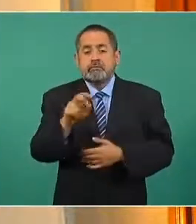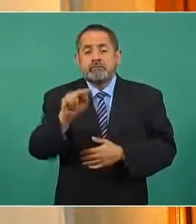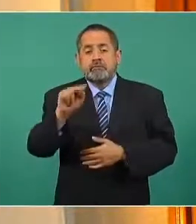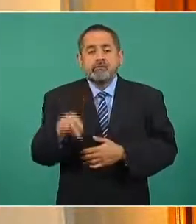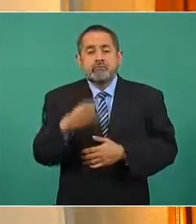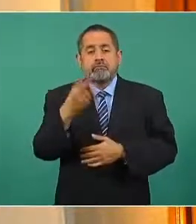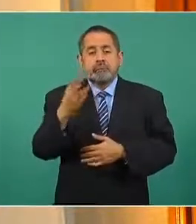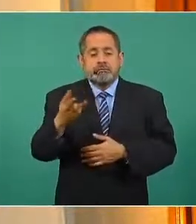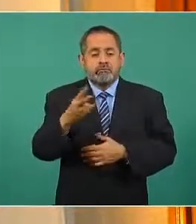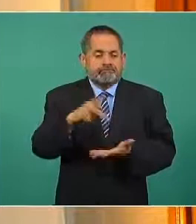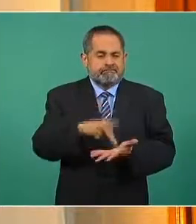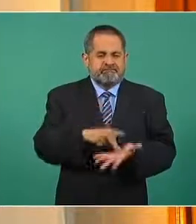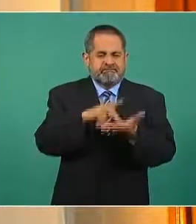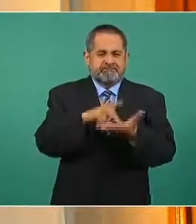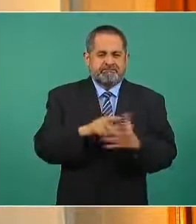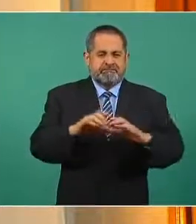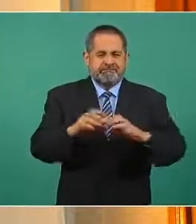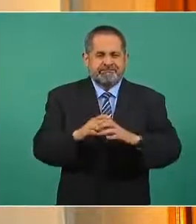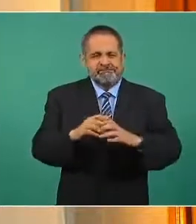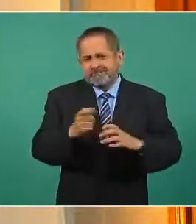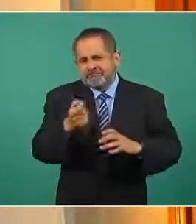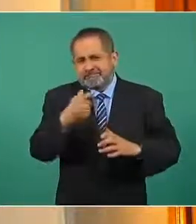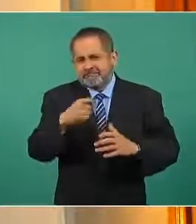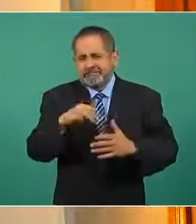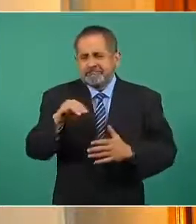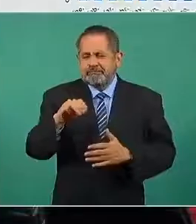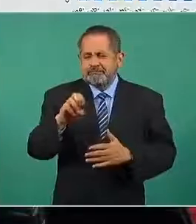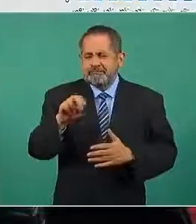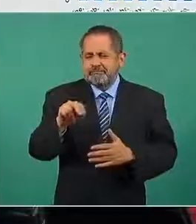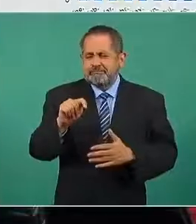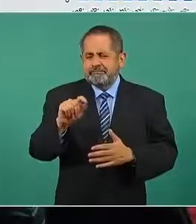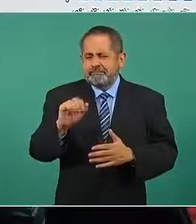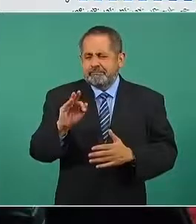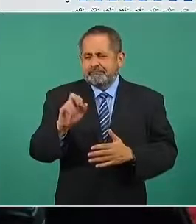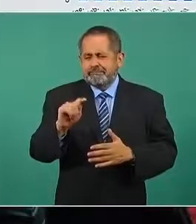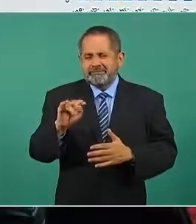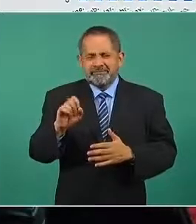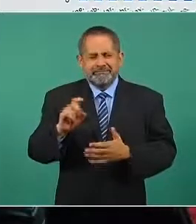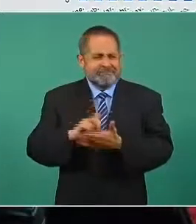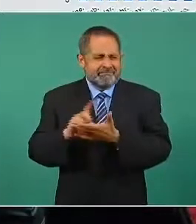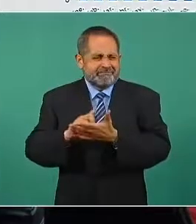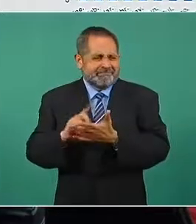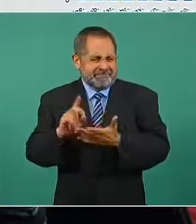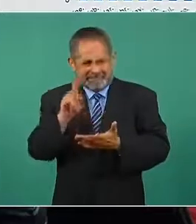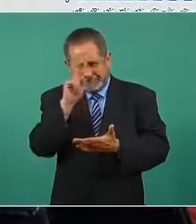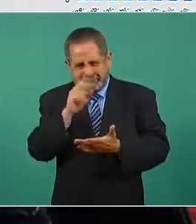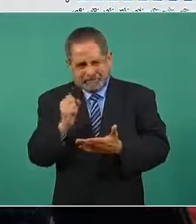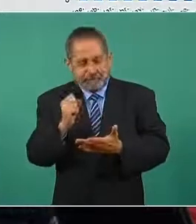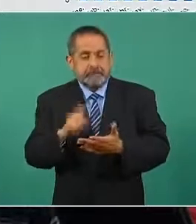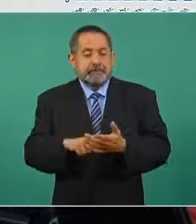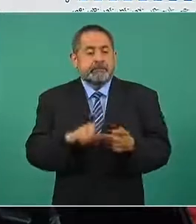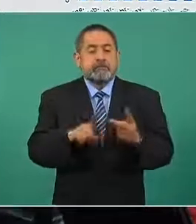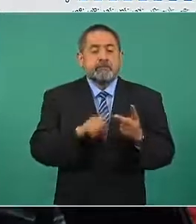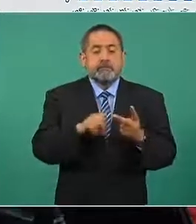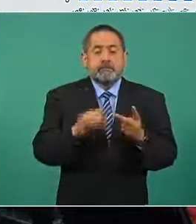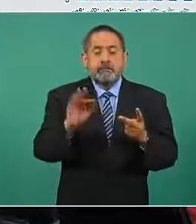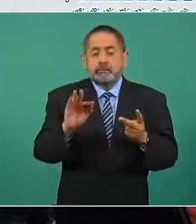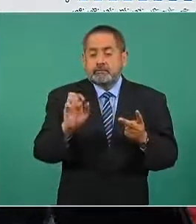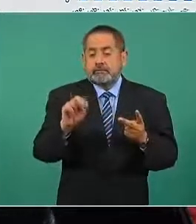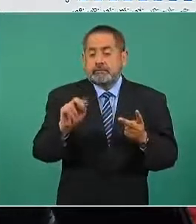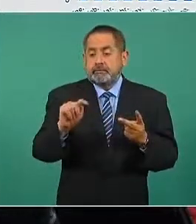kilogramos de metanfetaminas y 49 kilogramos de fentanilo